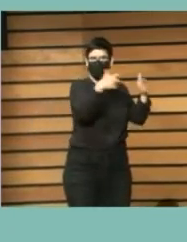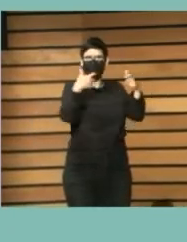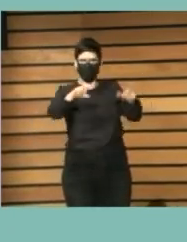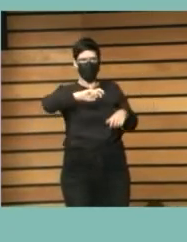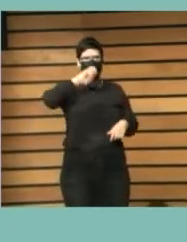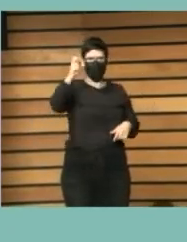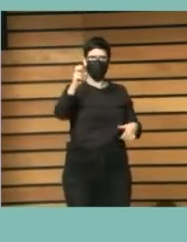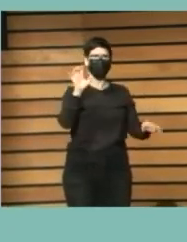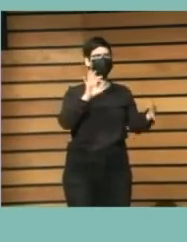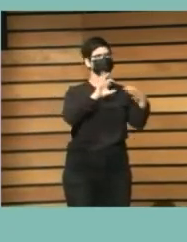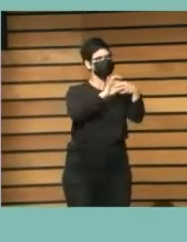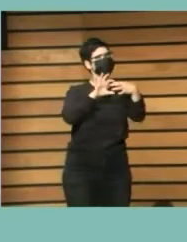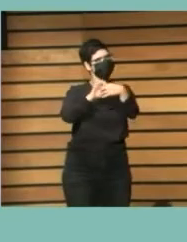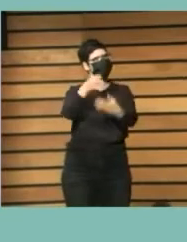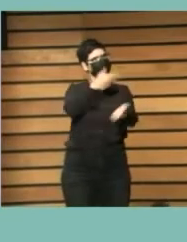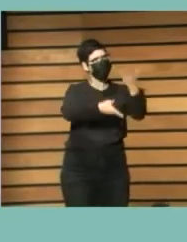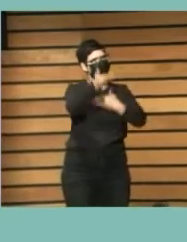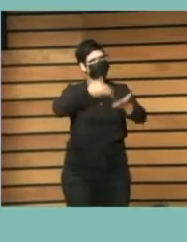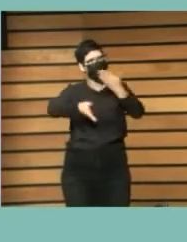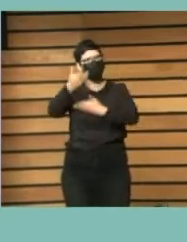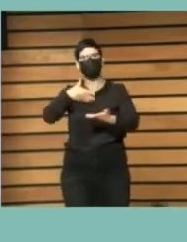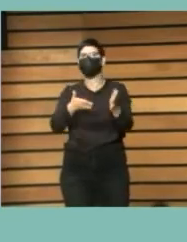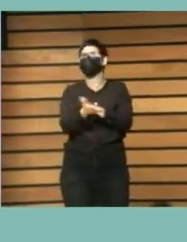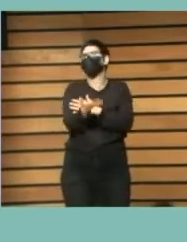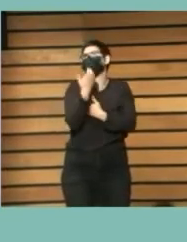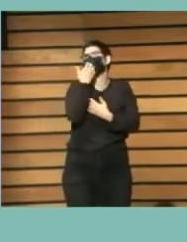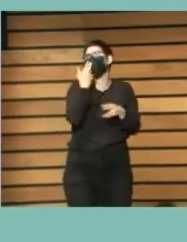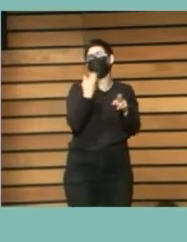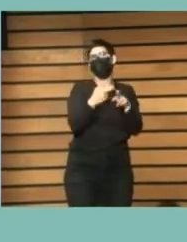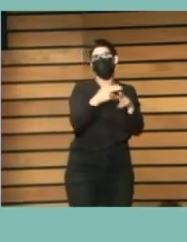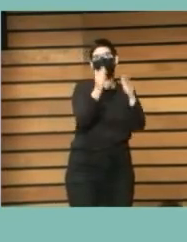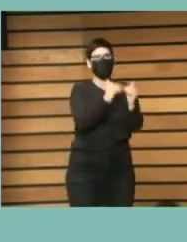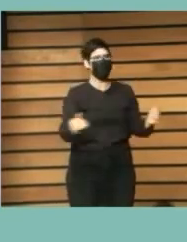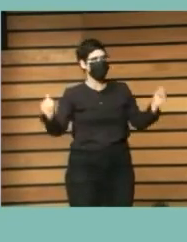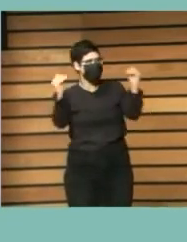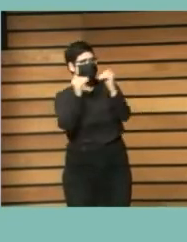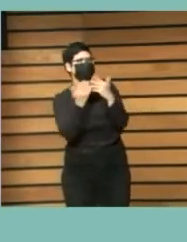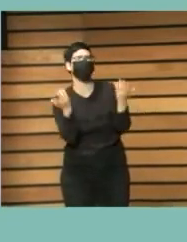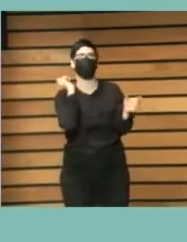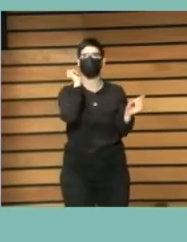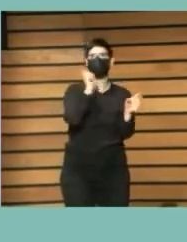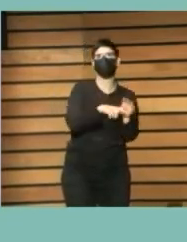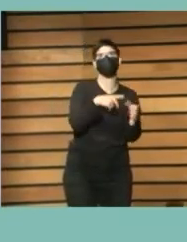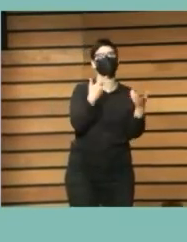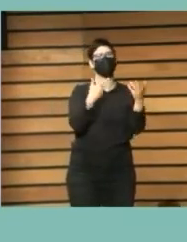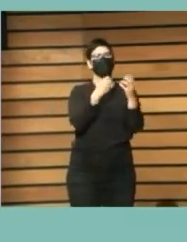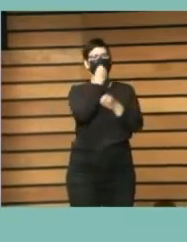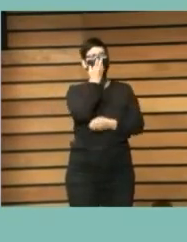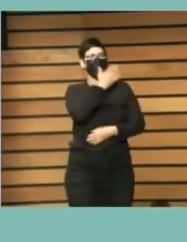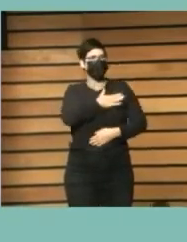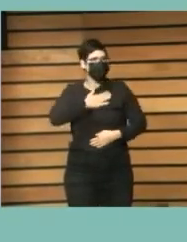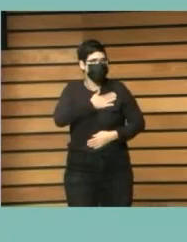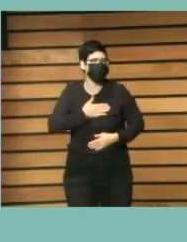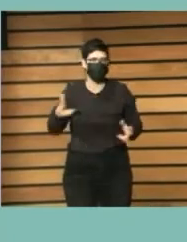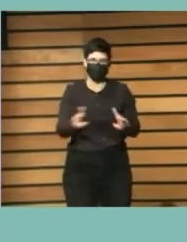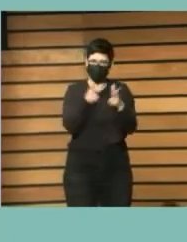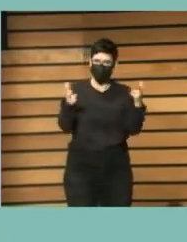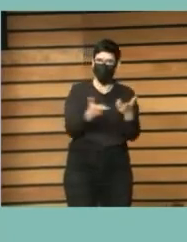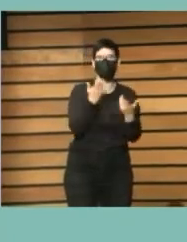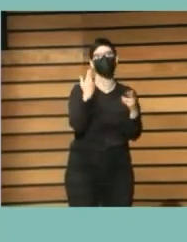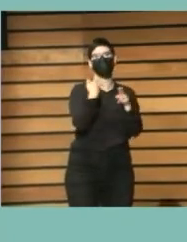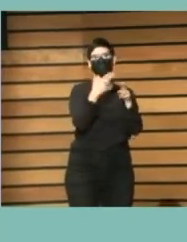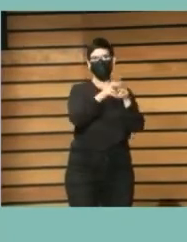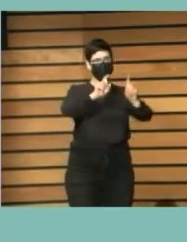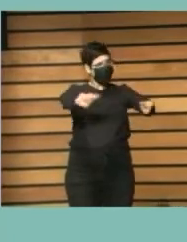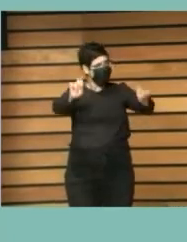y de esta manera pues hemos colaborado en políticas municipales de igualdad en políticas de bienestar social en políticas de educación